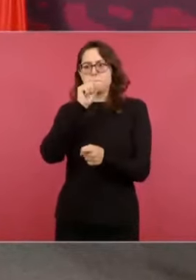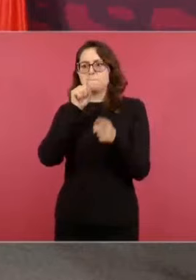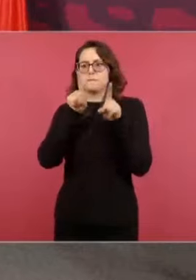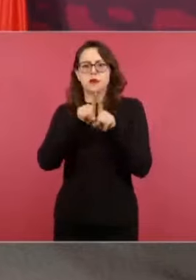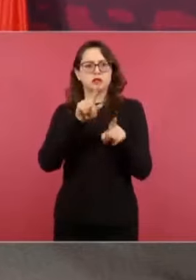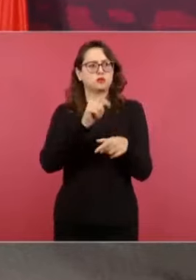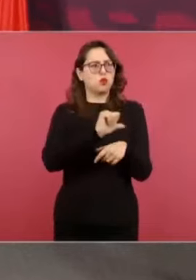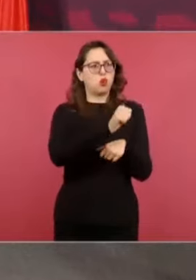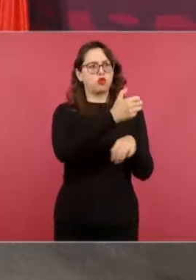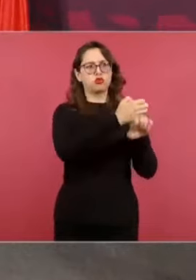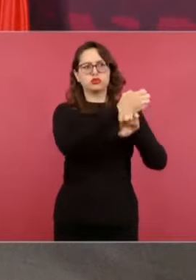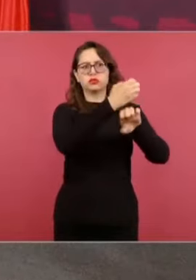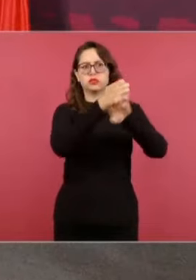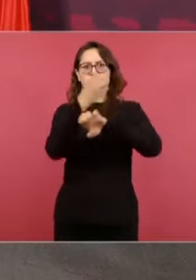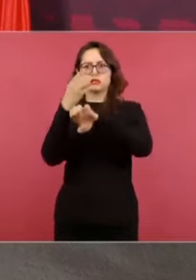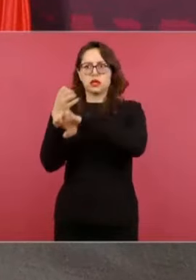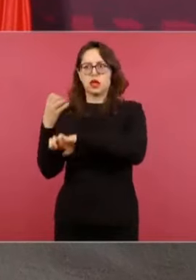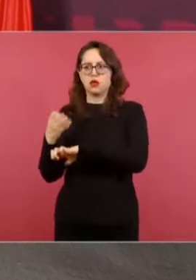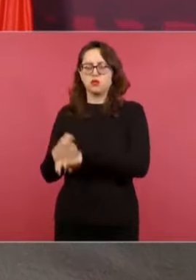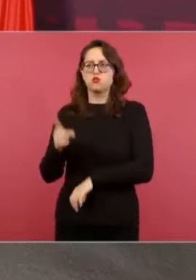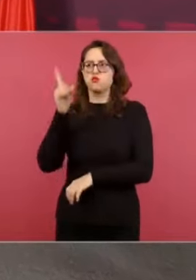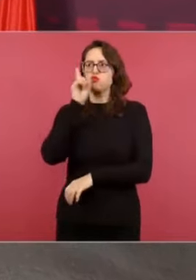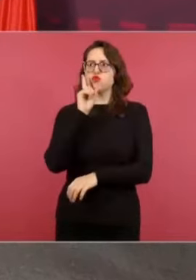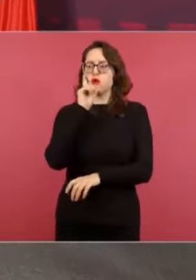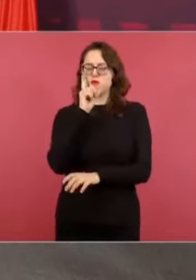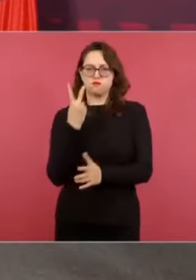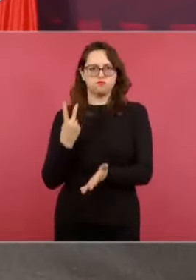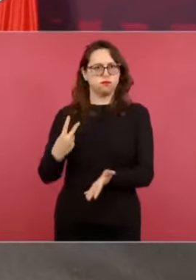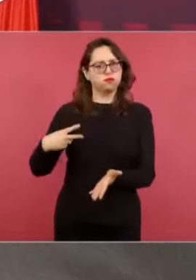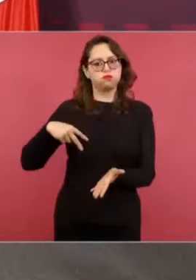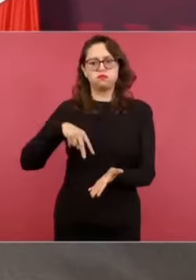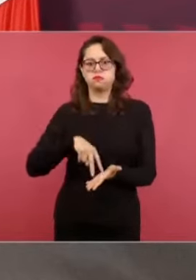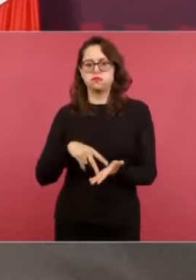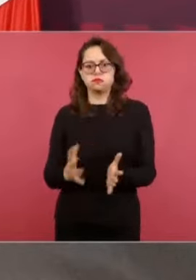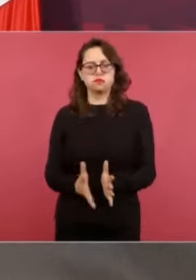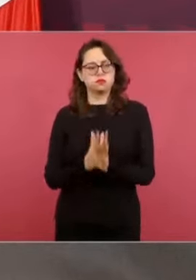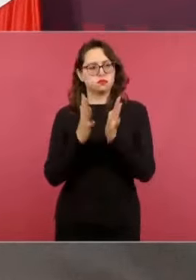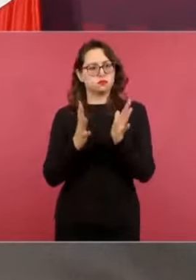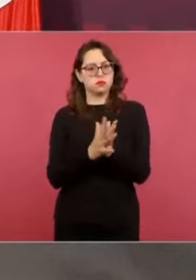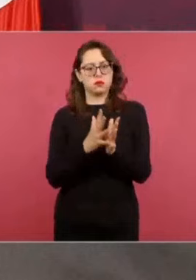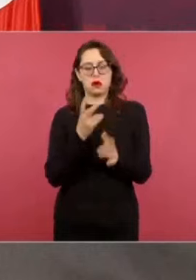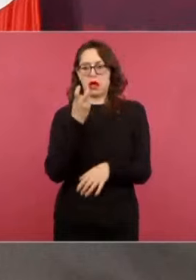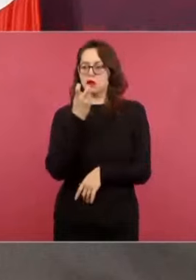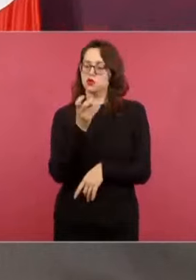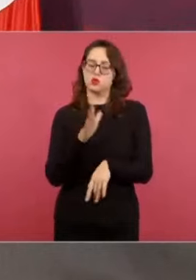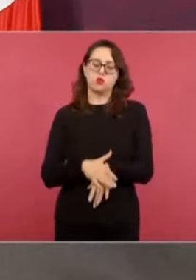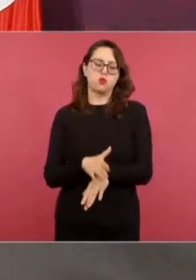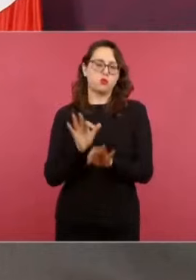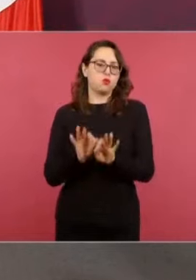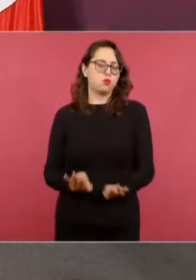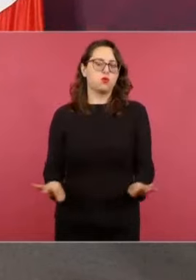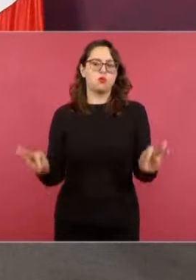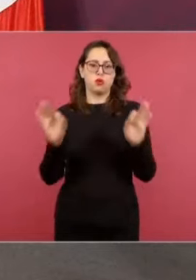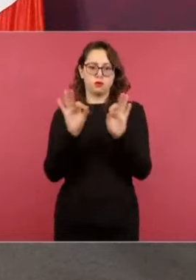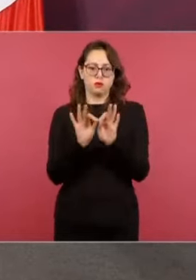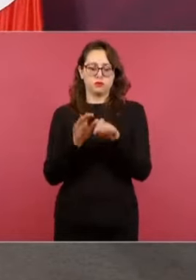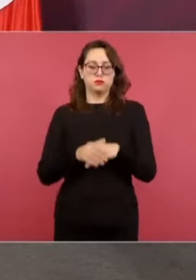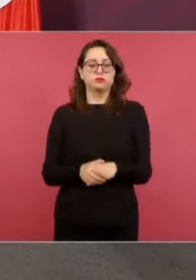y, por supuesto, que es un avance fundamental para la democracia. En el caso